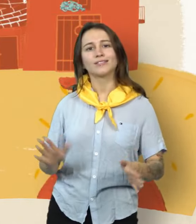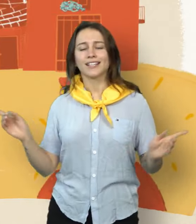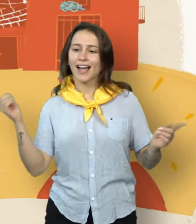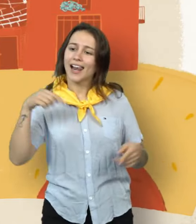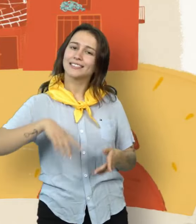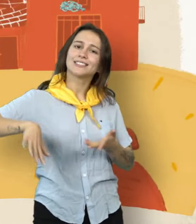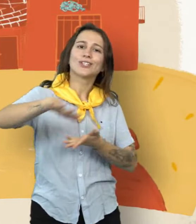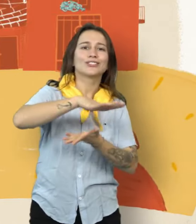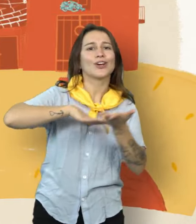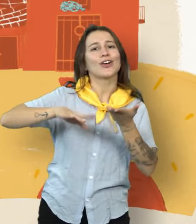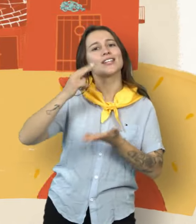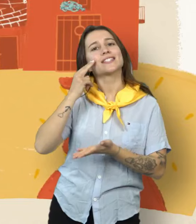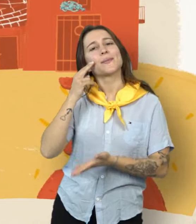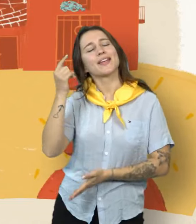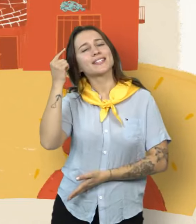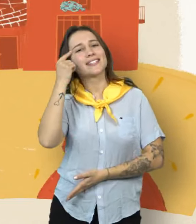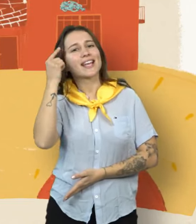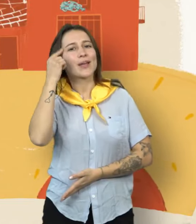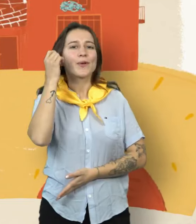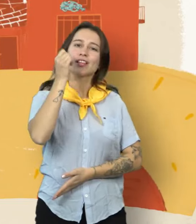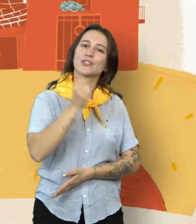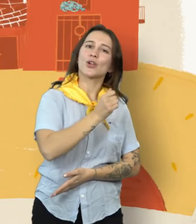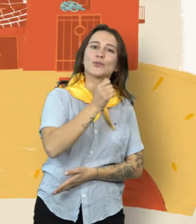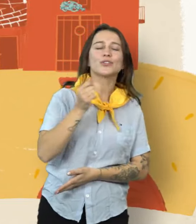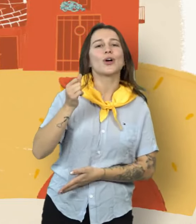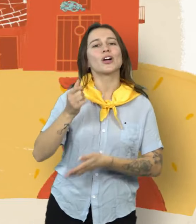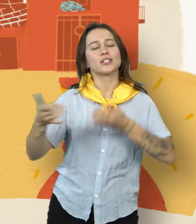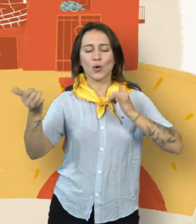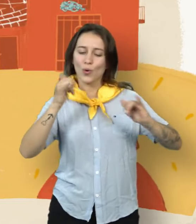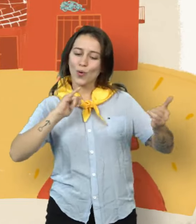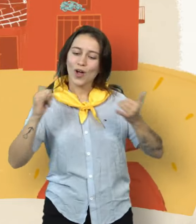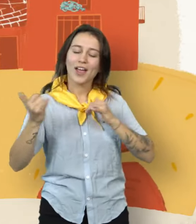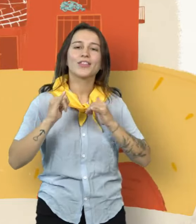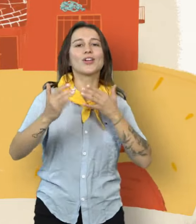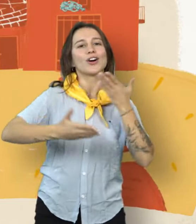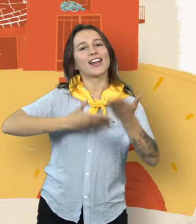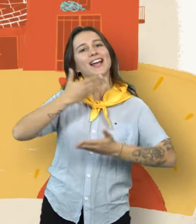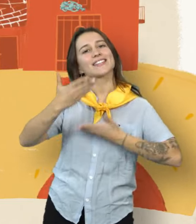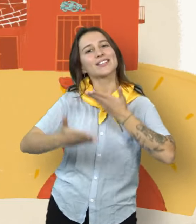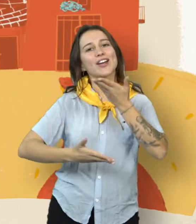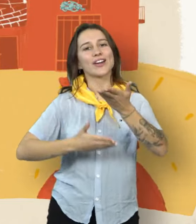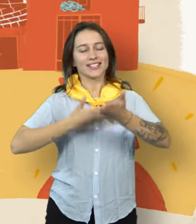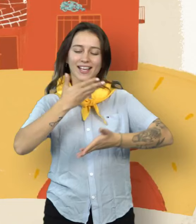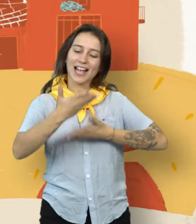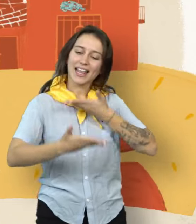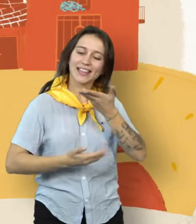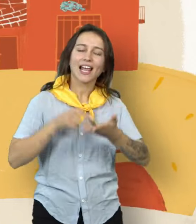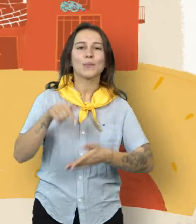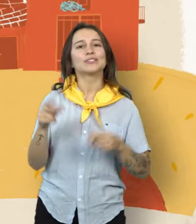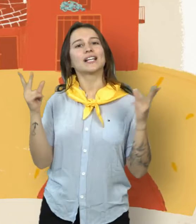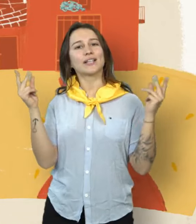Que vengan las situaciones, pensemos las soluciones, jugando con las canciones,